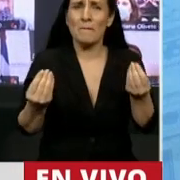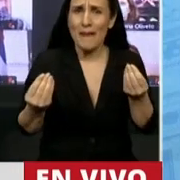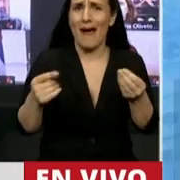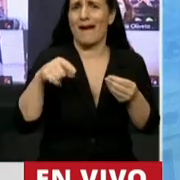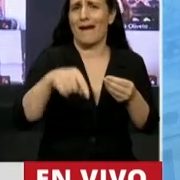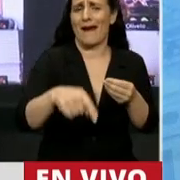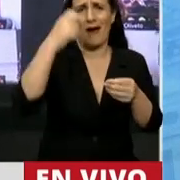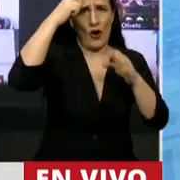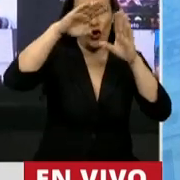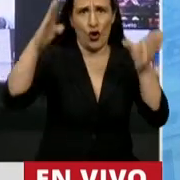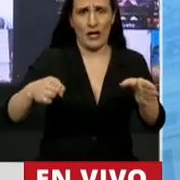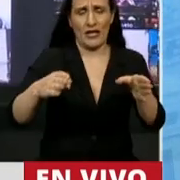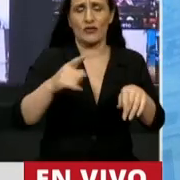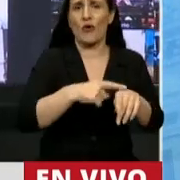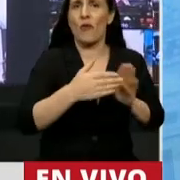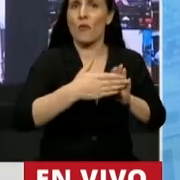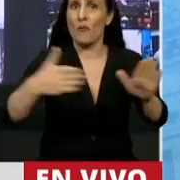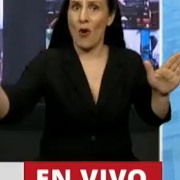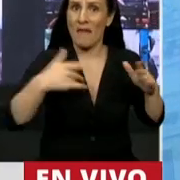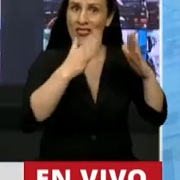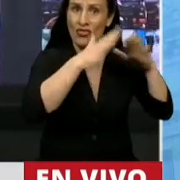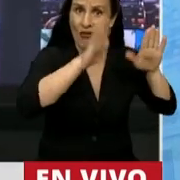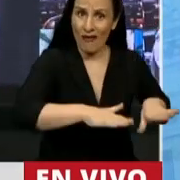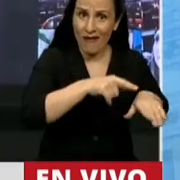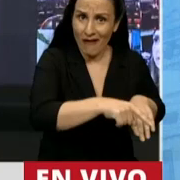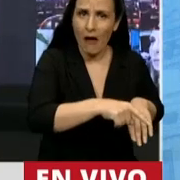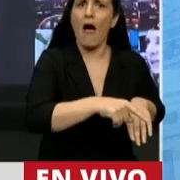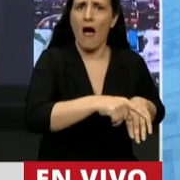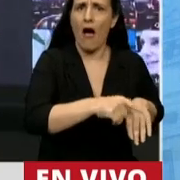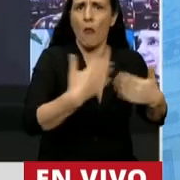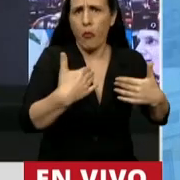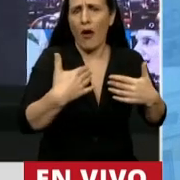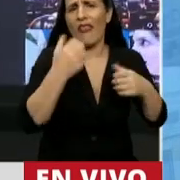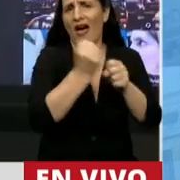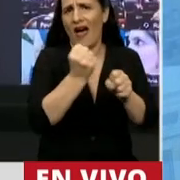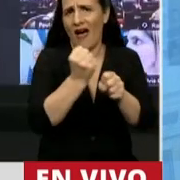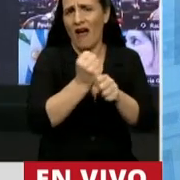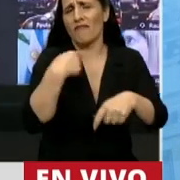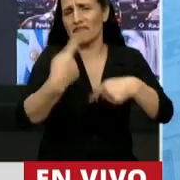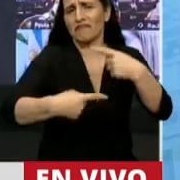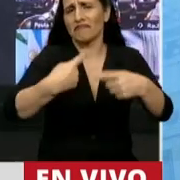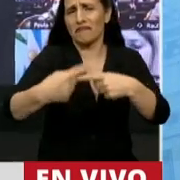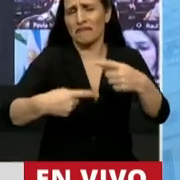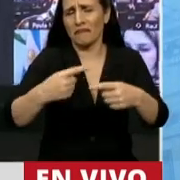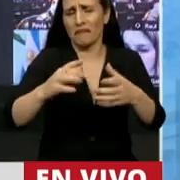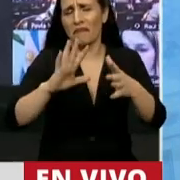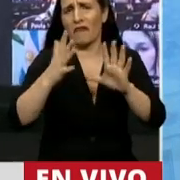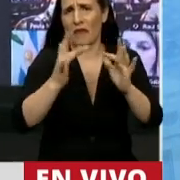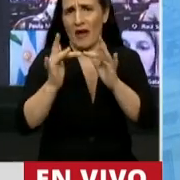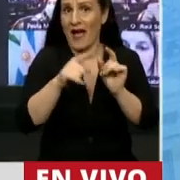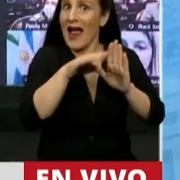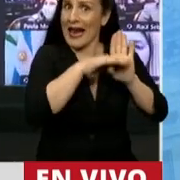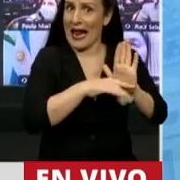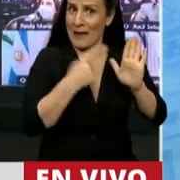durante la vigencia del ASPO, pudiera seguir trabajando de una manera que no es la que prevé